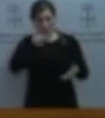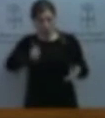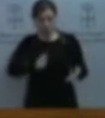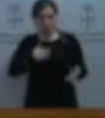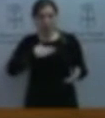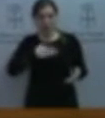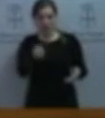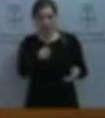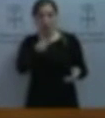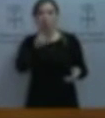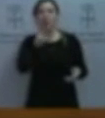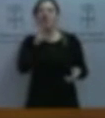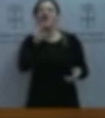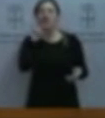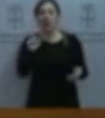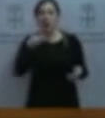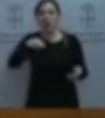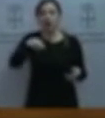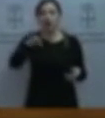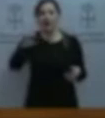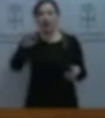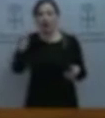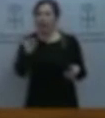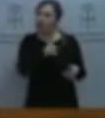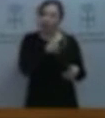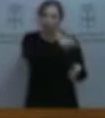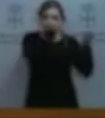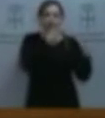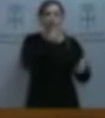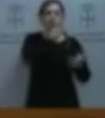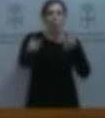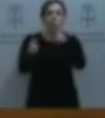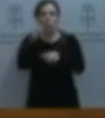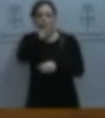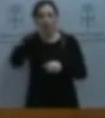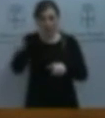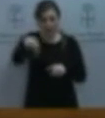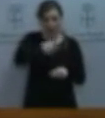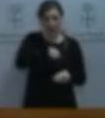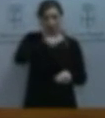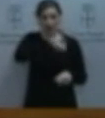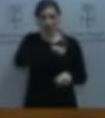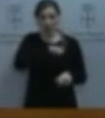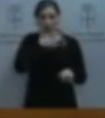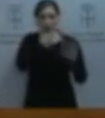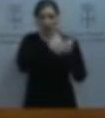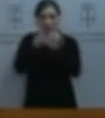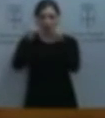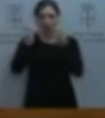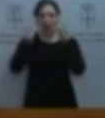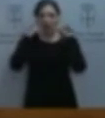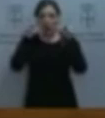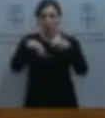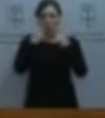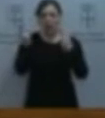insulta a la inmensa mayoría de la gente de este país que tiene algún tipo de relación con la educación pública, profesorado, familias y